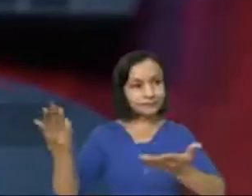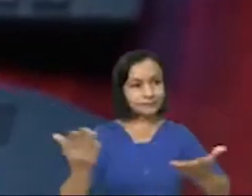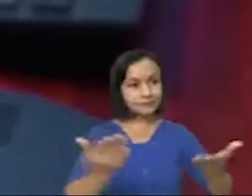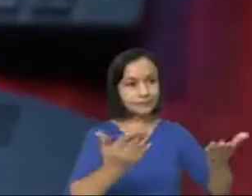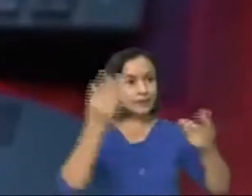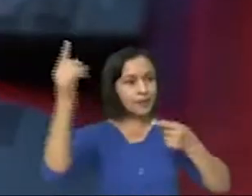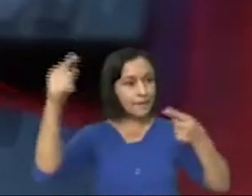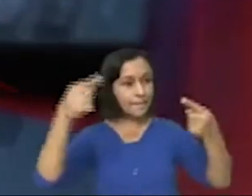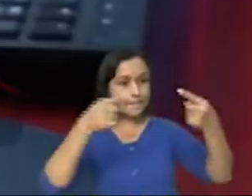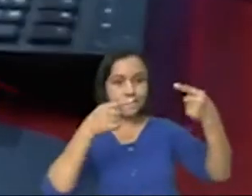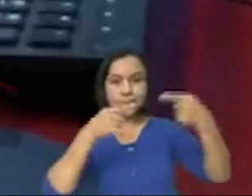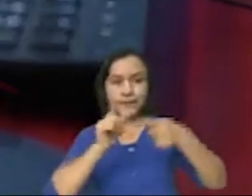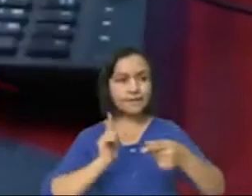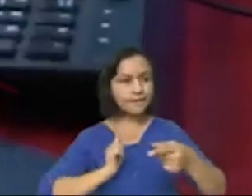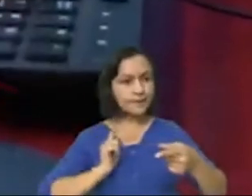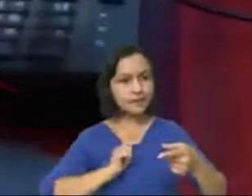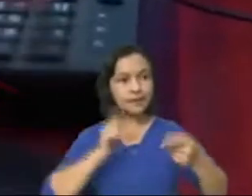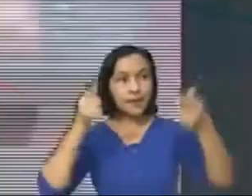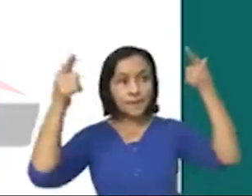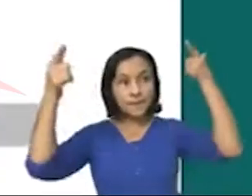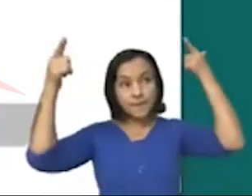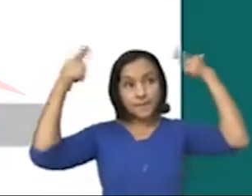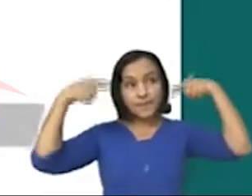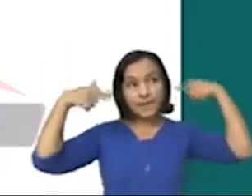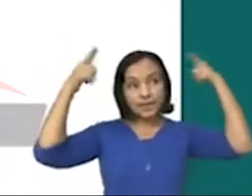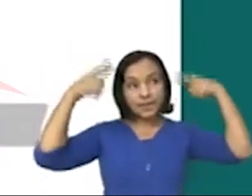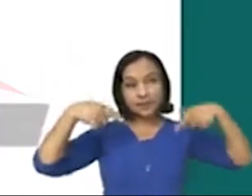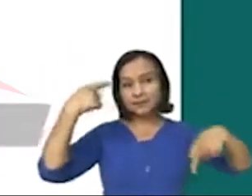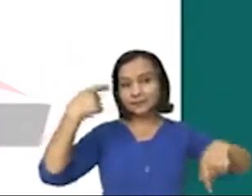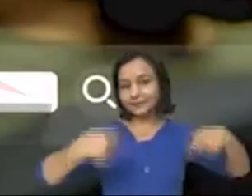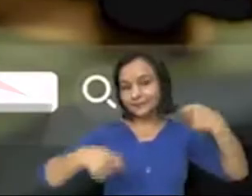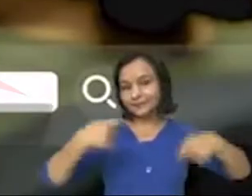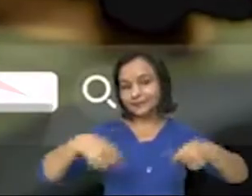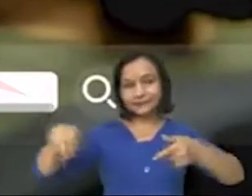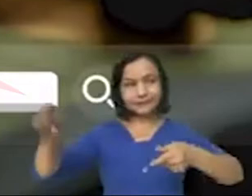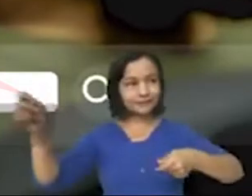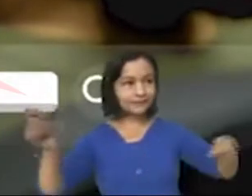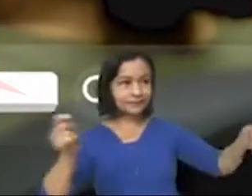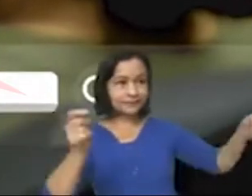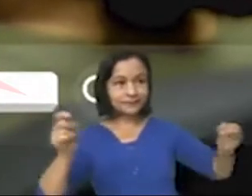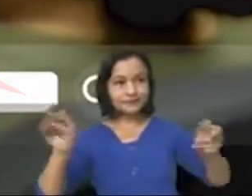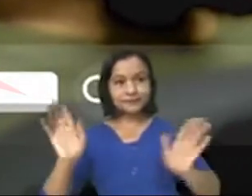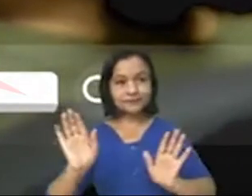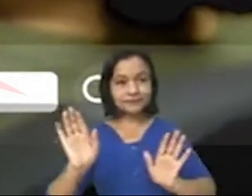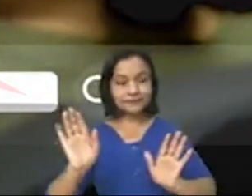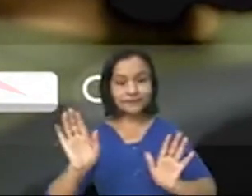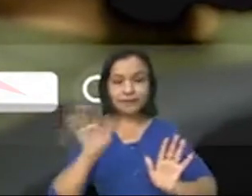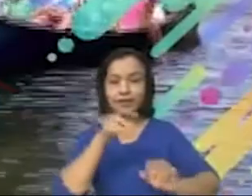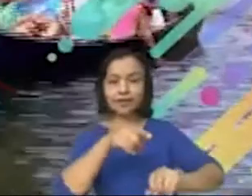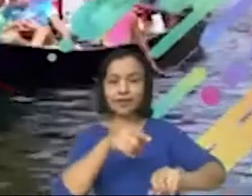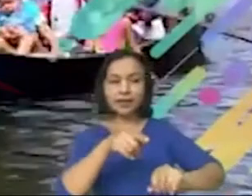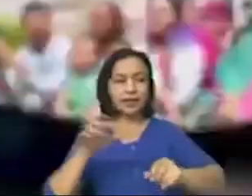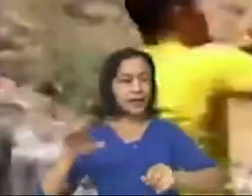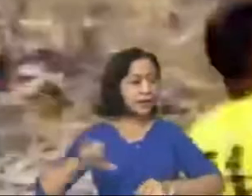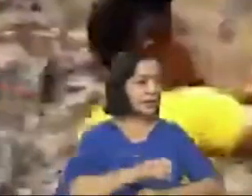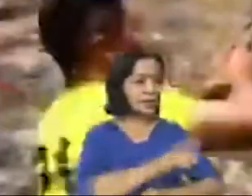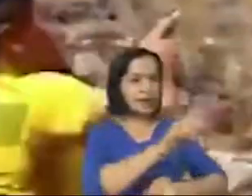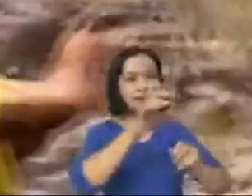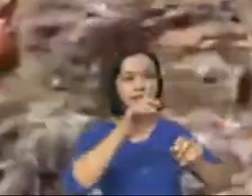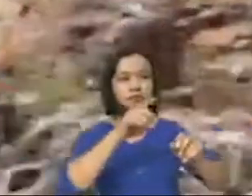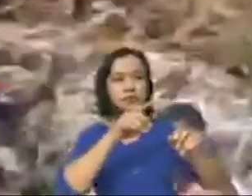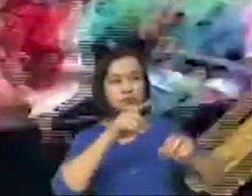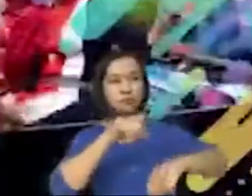mapa donde tiene, por ejemplo, en Masaya una marimba o en Carazo el reloj que lo distingue,